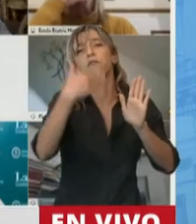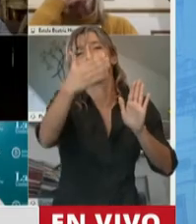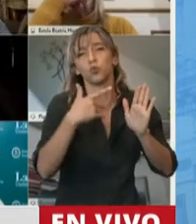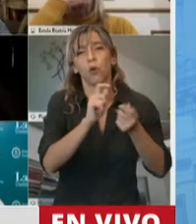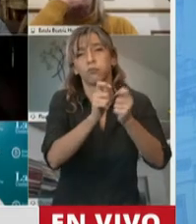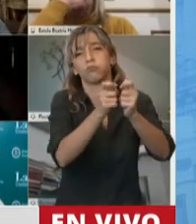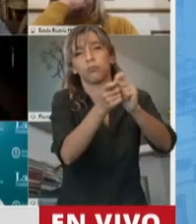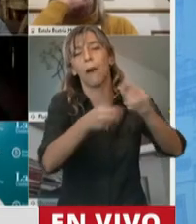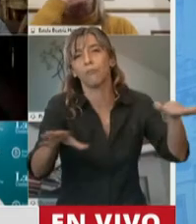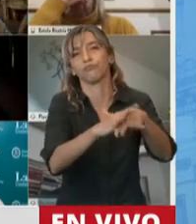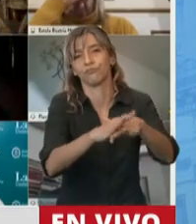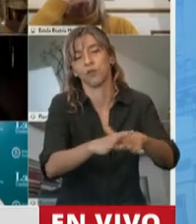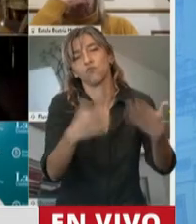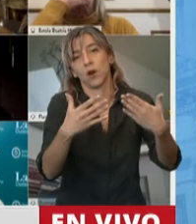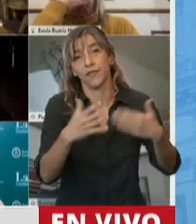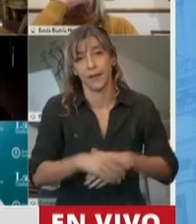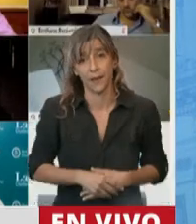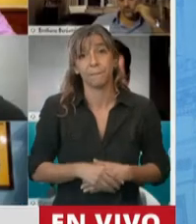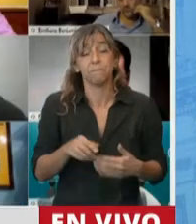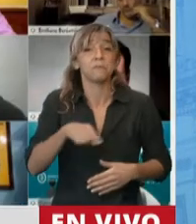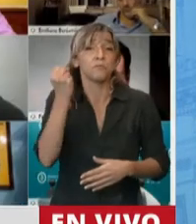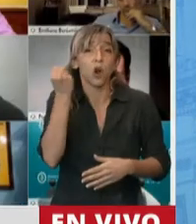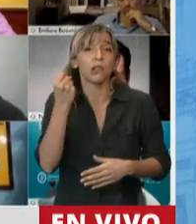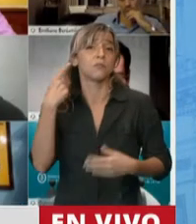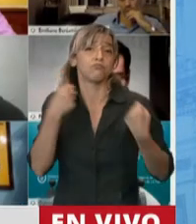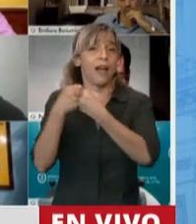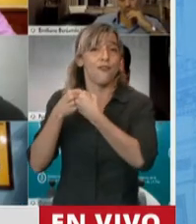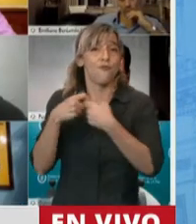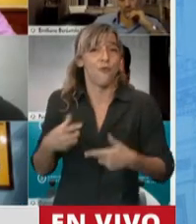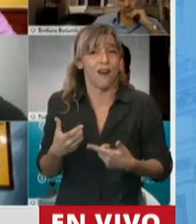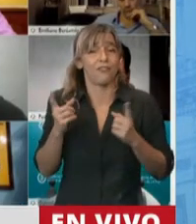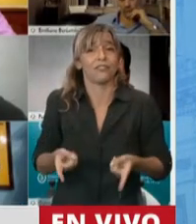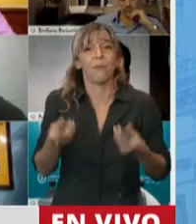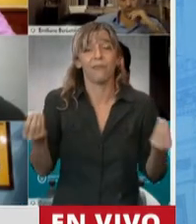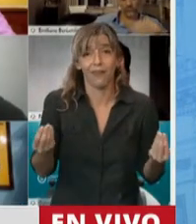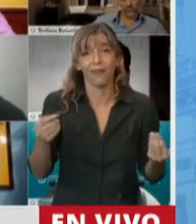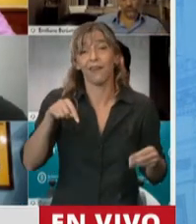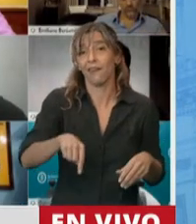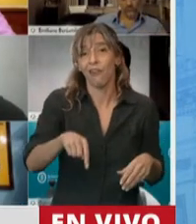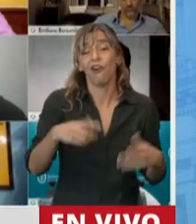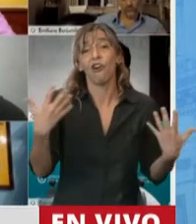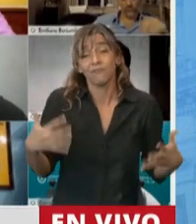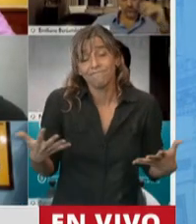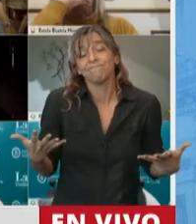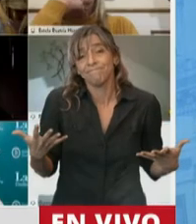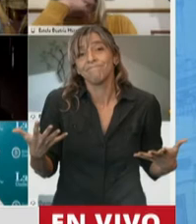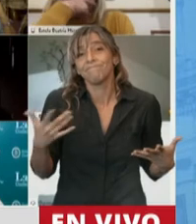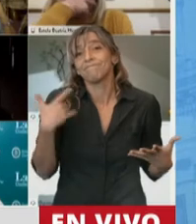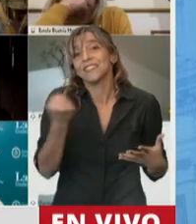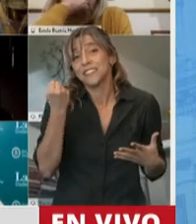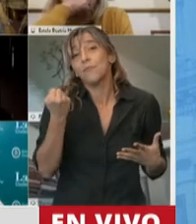en un momento muy particular, porque como decía recién el diputado, la realidad es que el